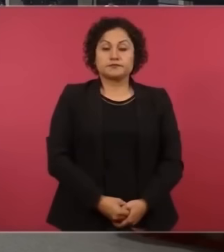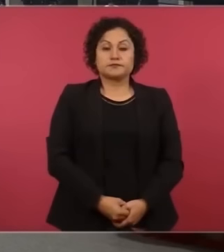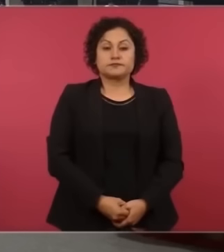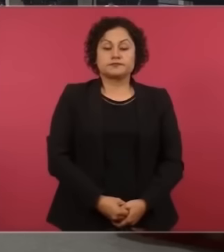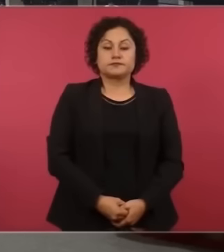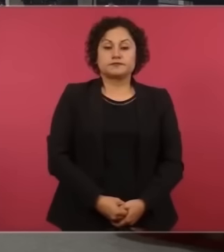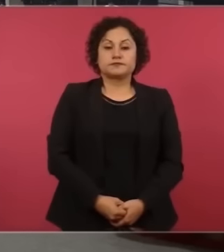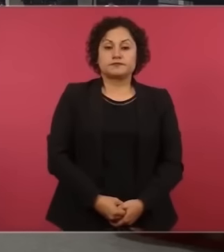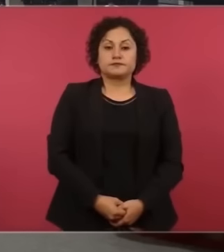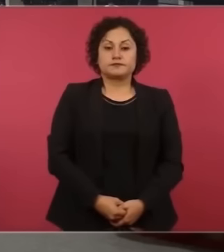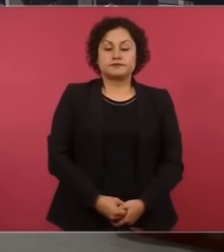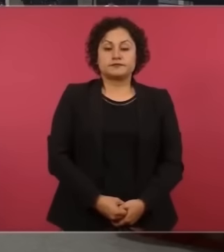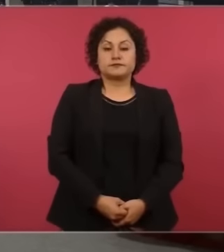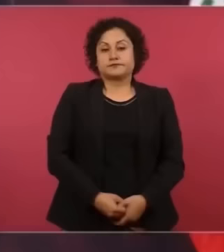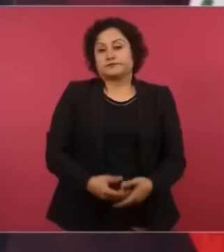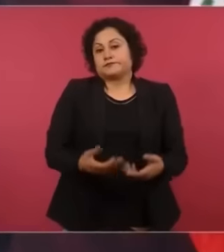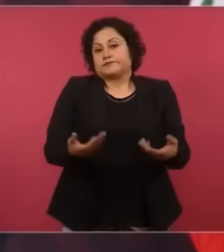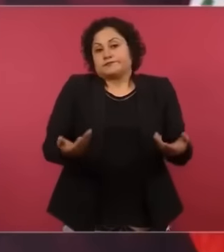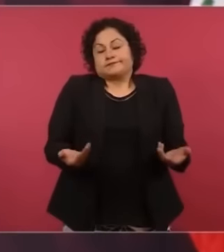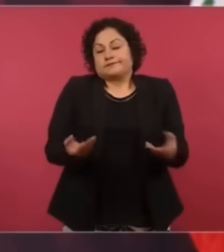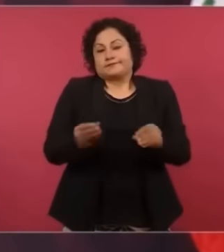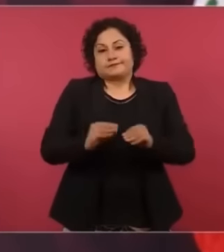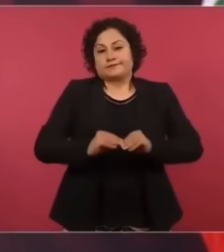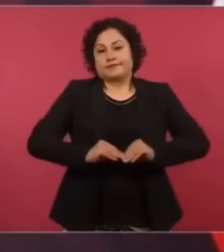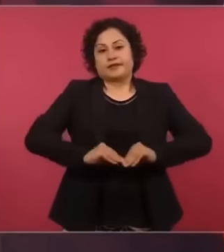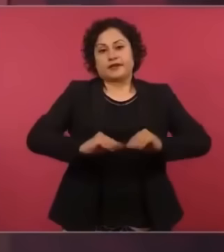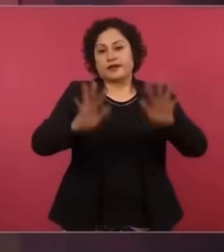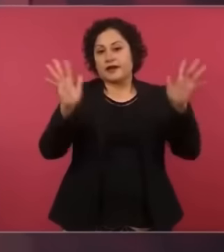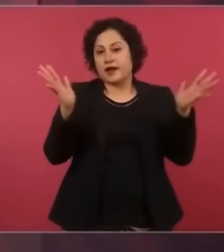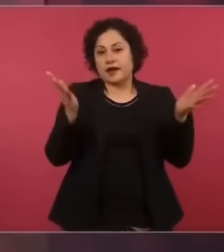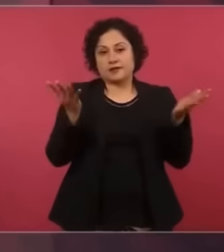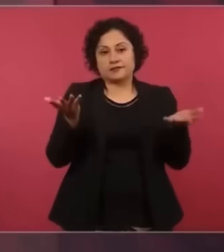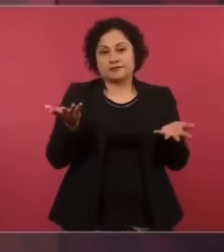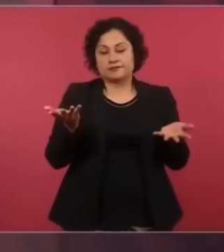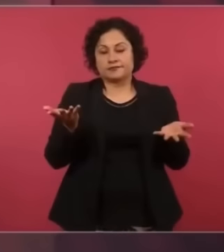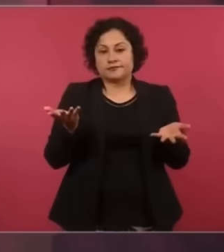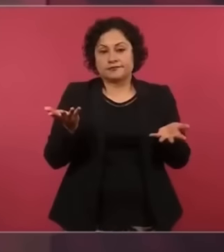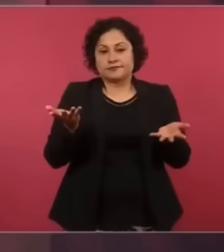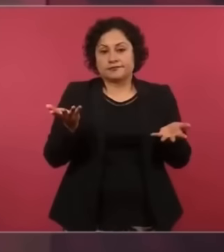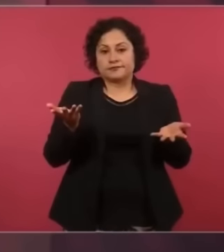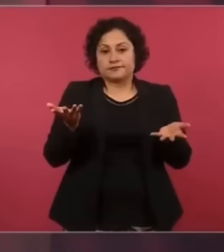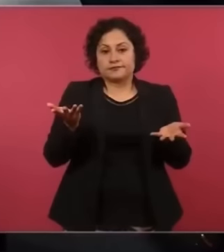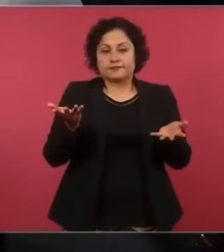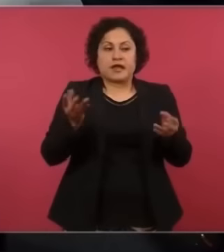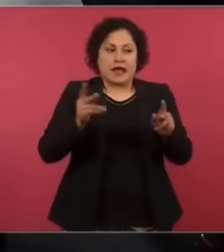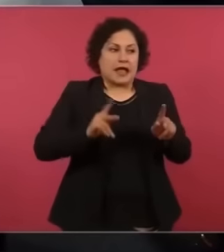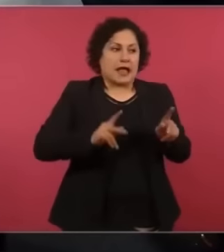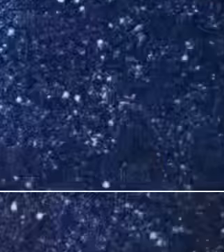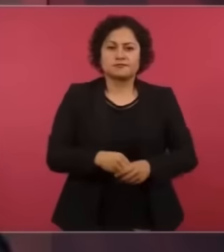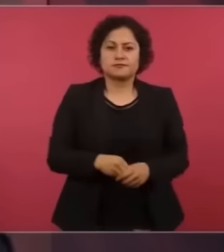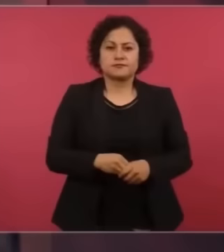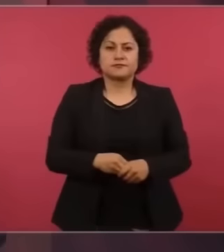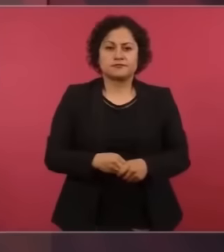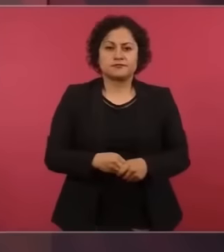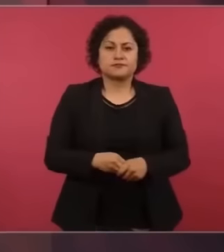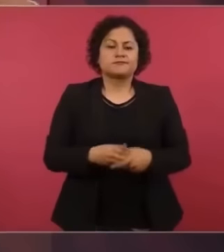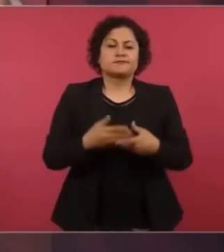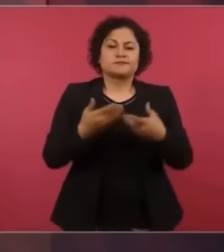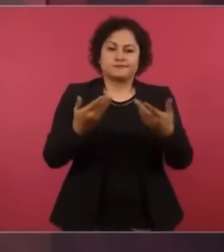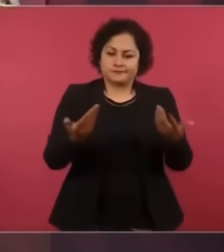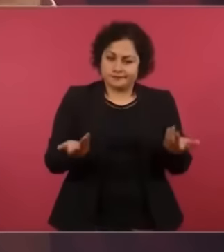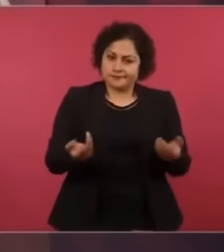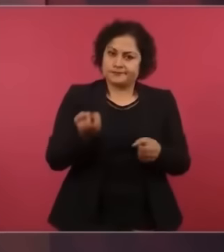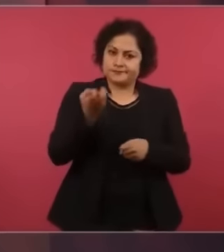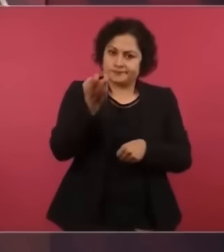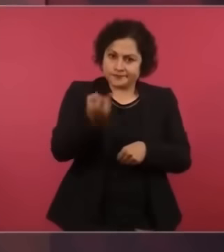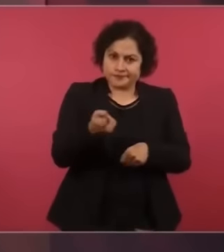el que le dejaran a la gente su presupuesto. También se metieron